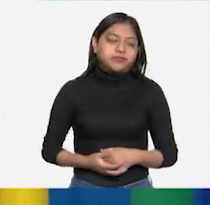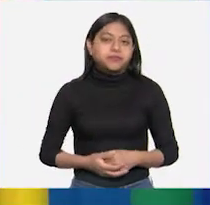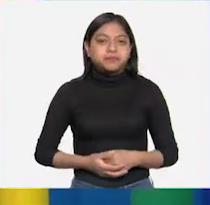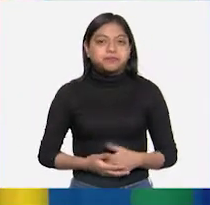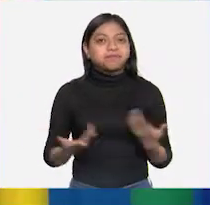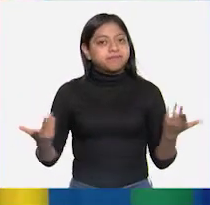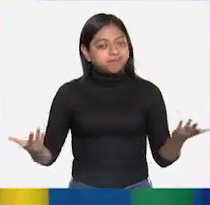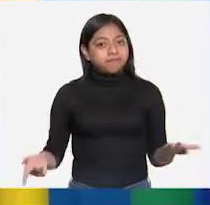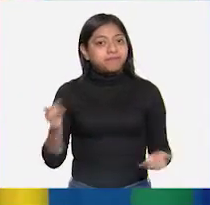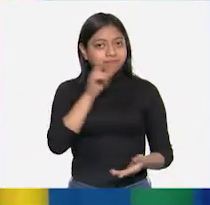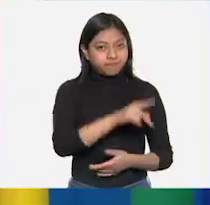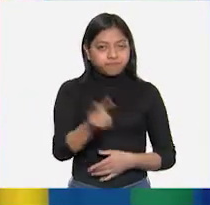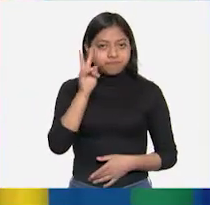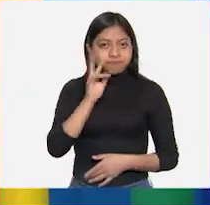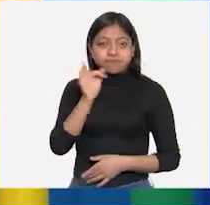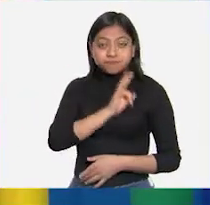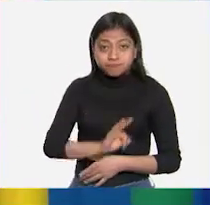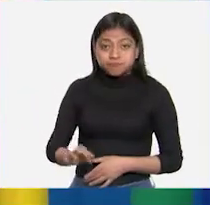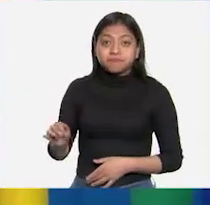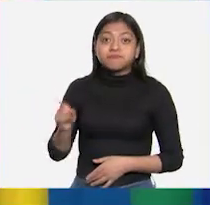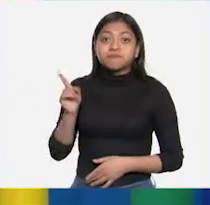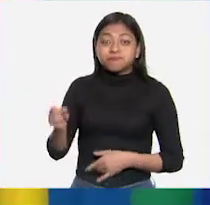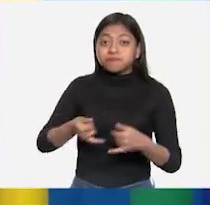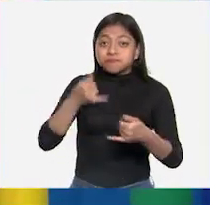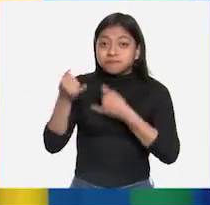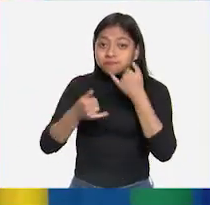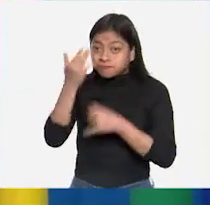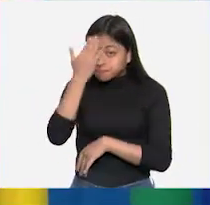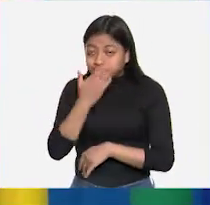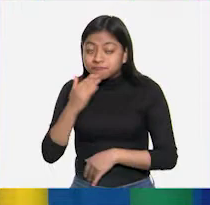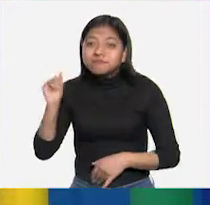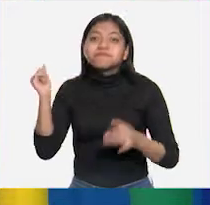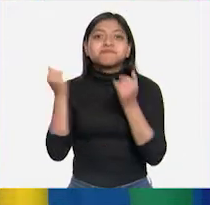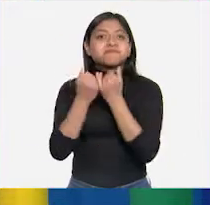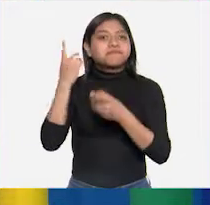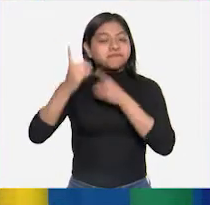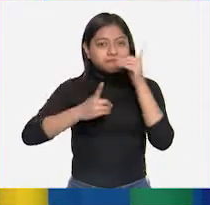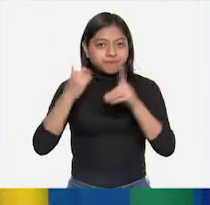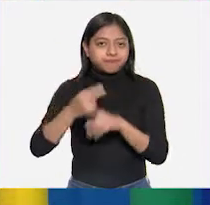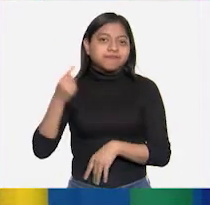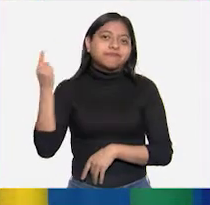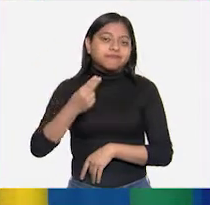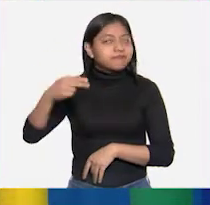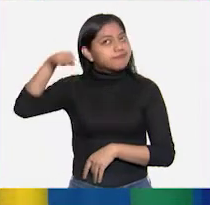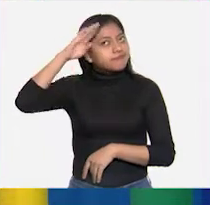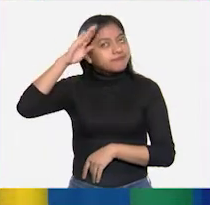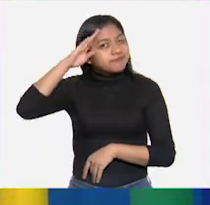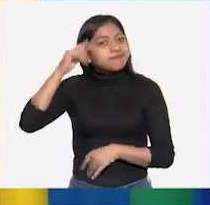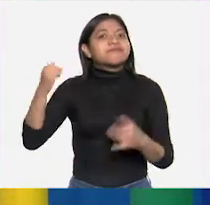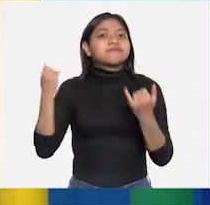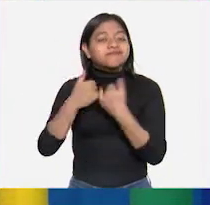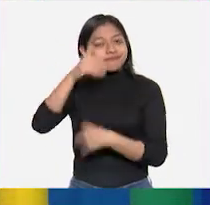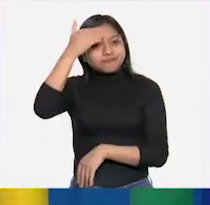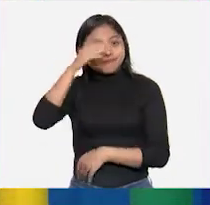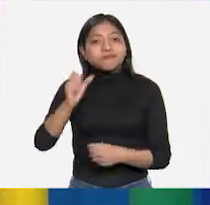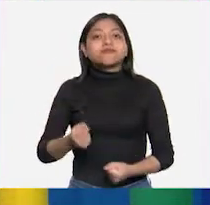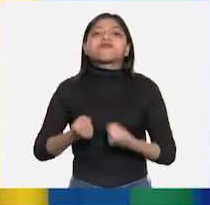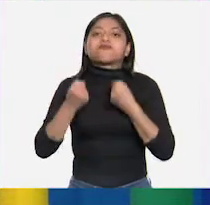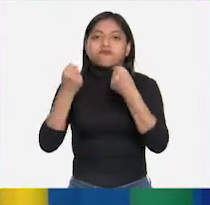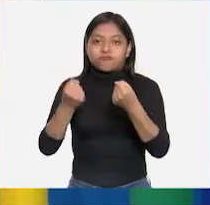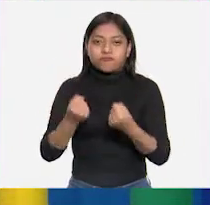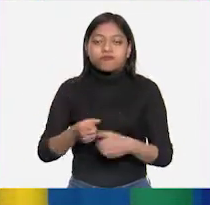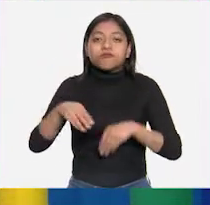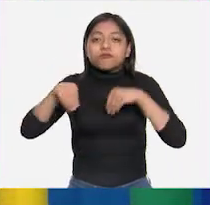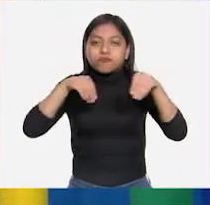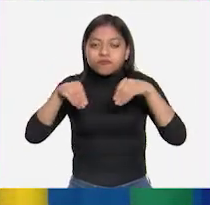Como podemos ver, alguien que es bueno en los juegos y los deportes, tiene mucho conocimiento de las fuerzas, del